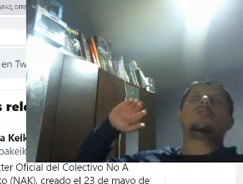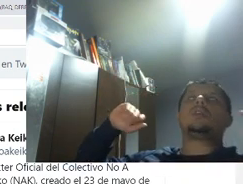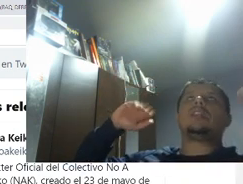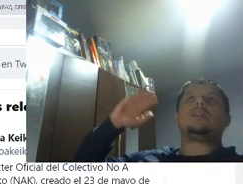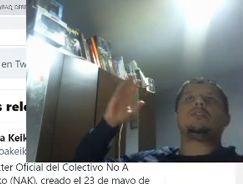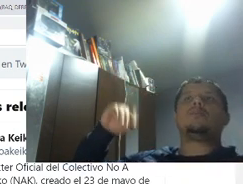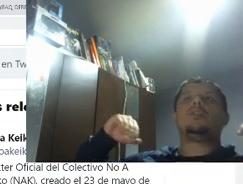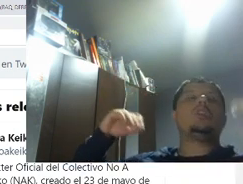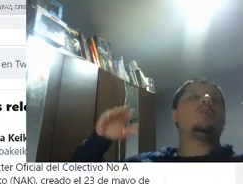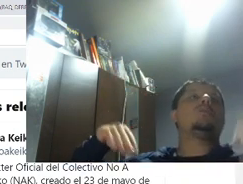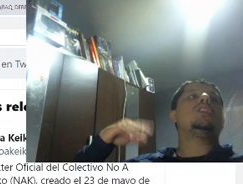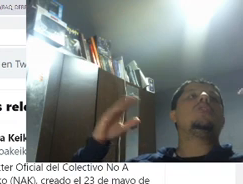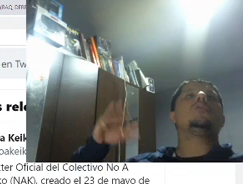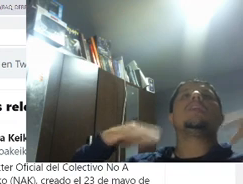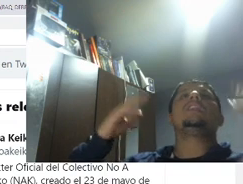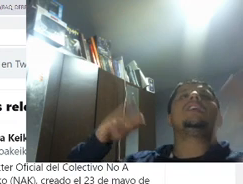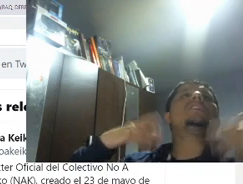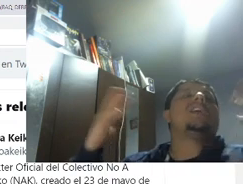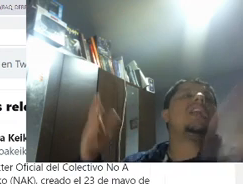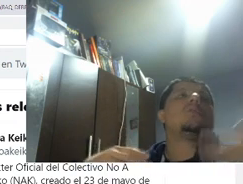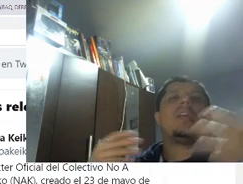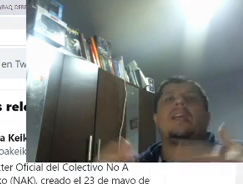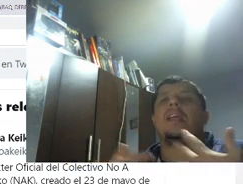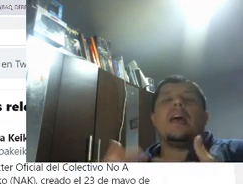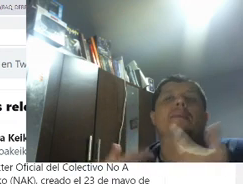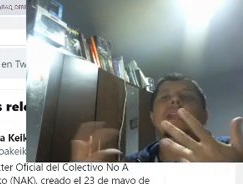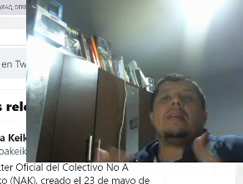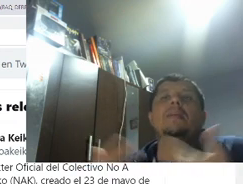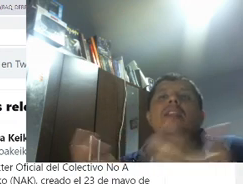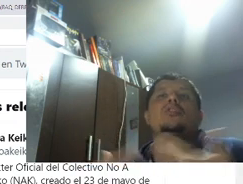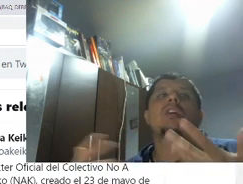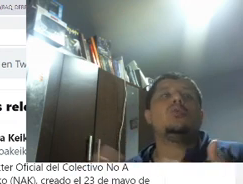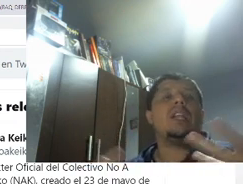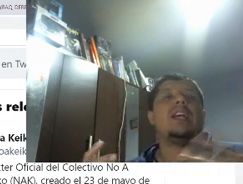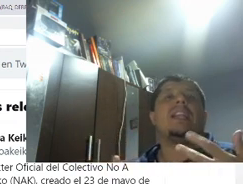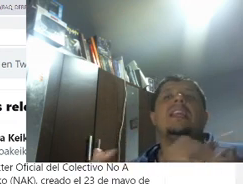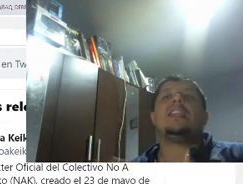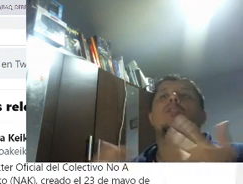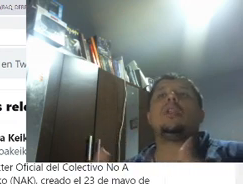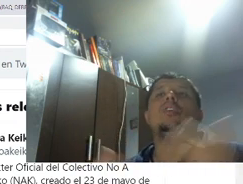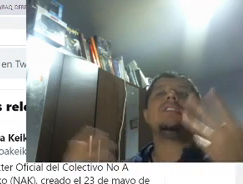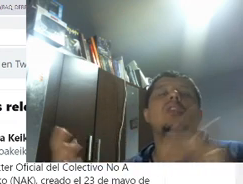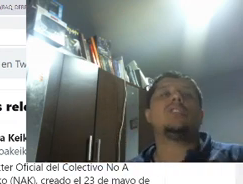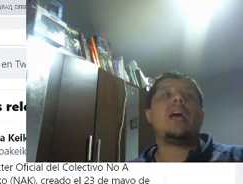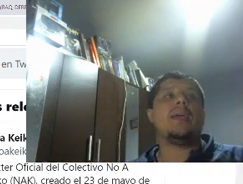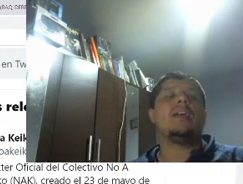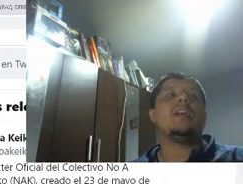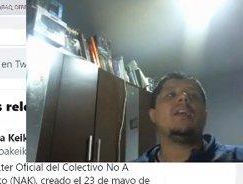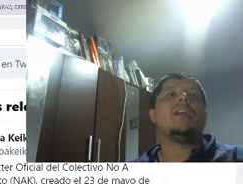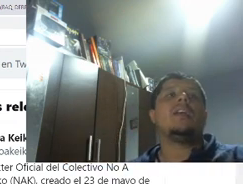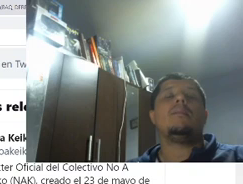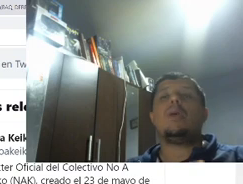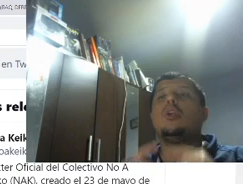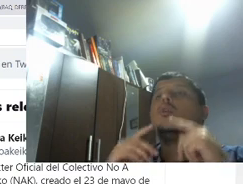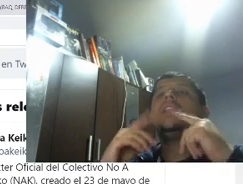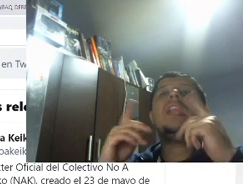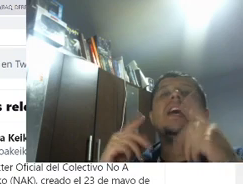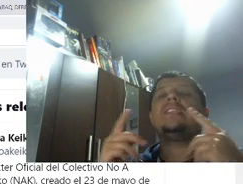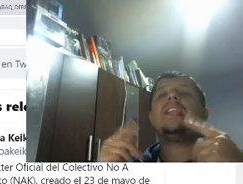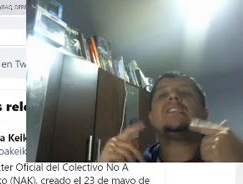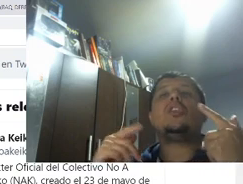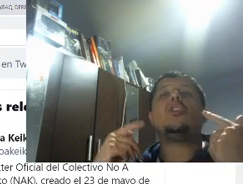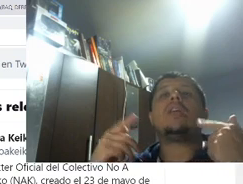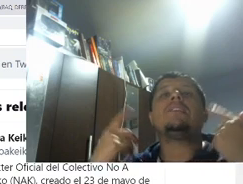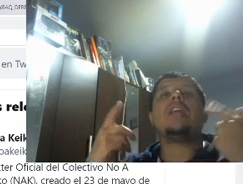televisión, que entrevista un político, digo, el político viene y te dice algo que abiertamente no se ajusta a la realidad. Y los periodistas lo saben. Pero no